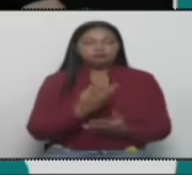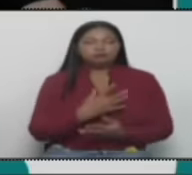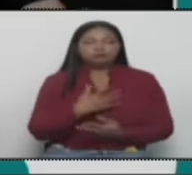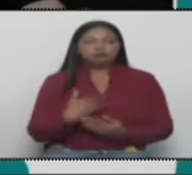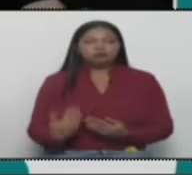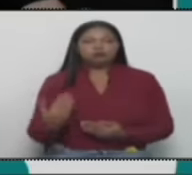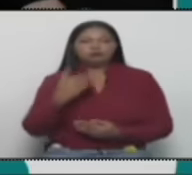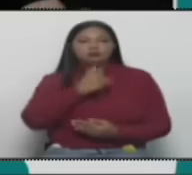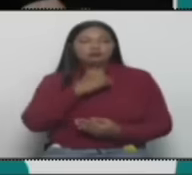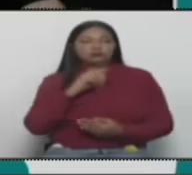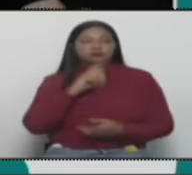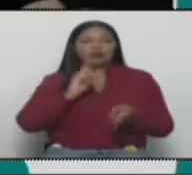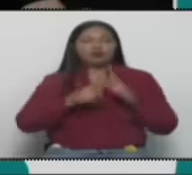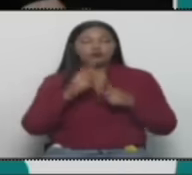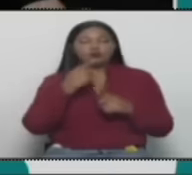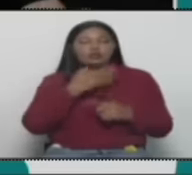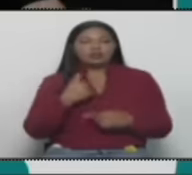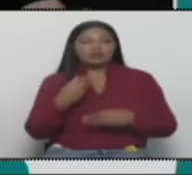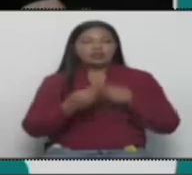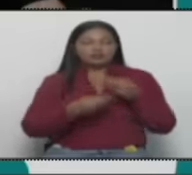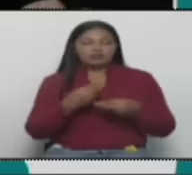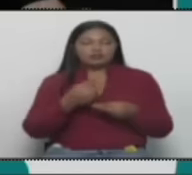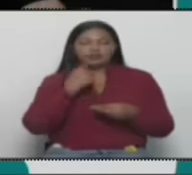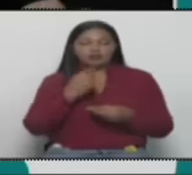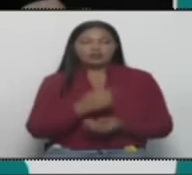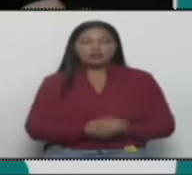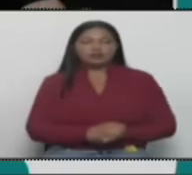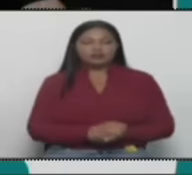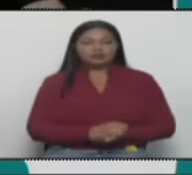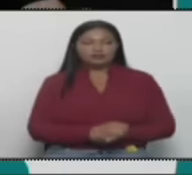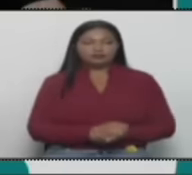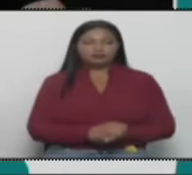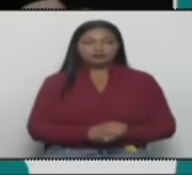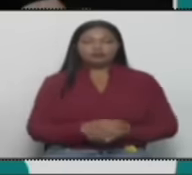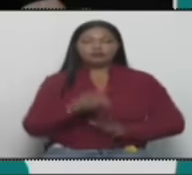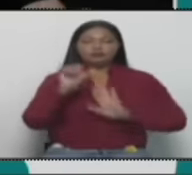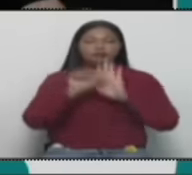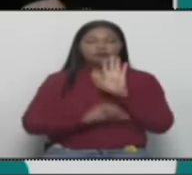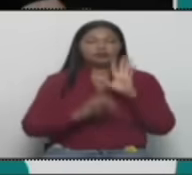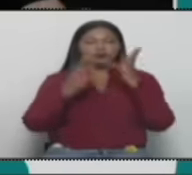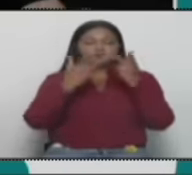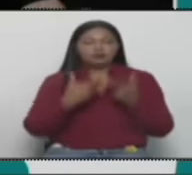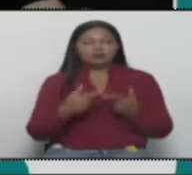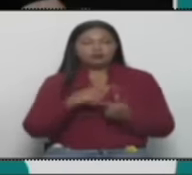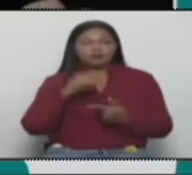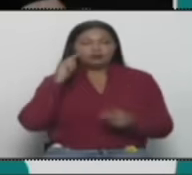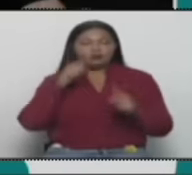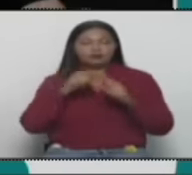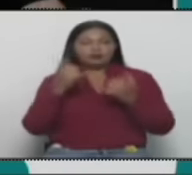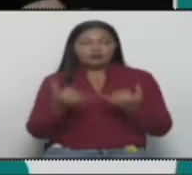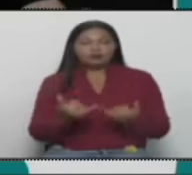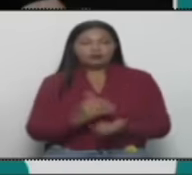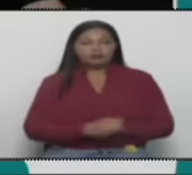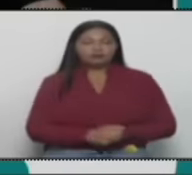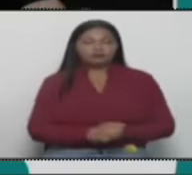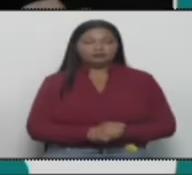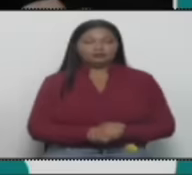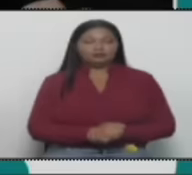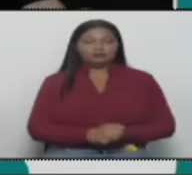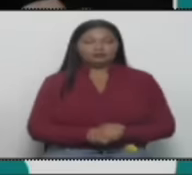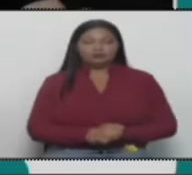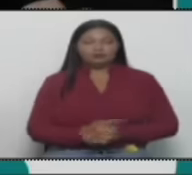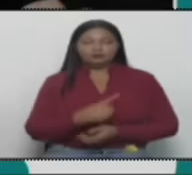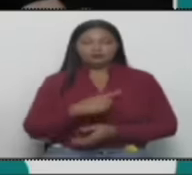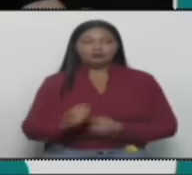como algunos han pretendido decir. El contencioso administrativo, basta leer las bases